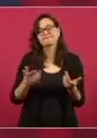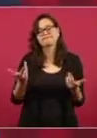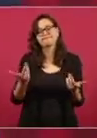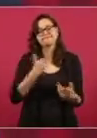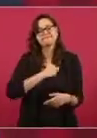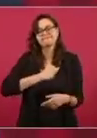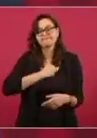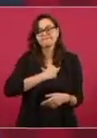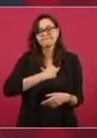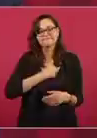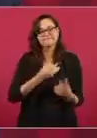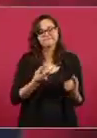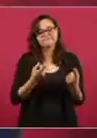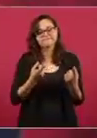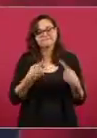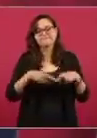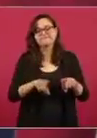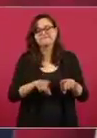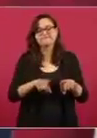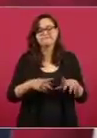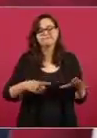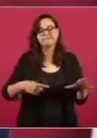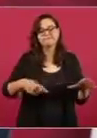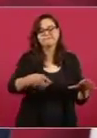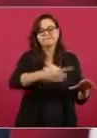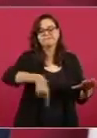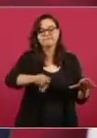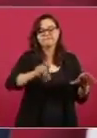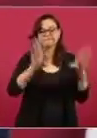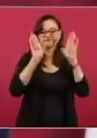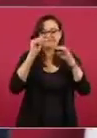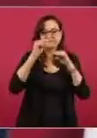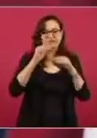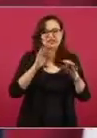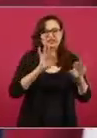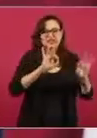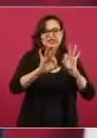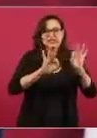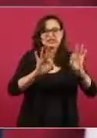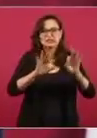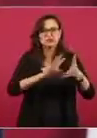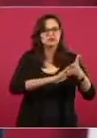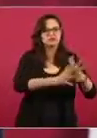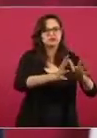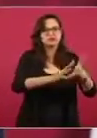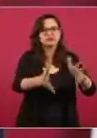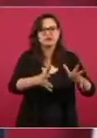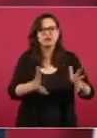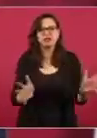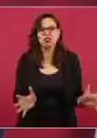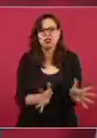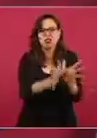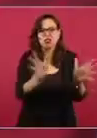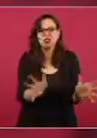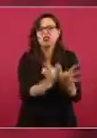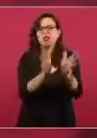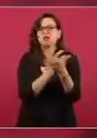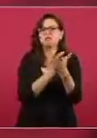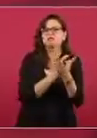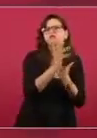los conservadores, de magnificar las cosas, de hacer